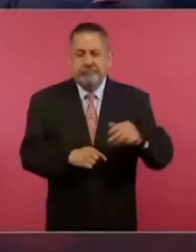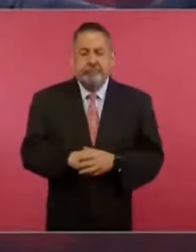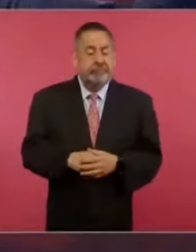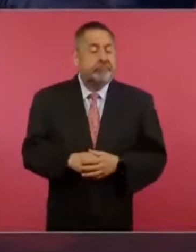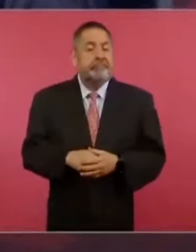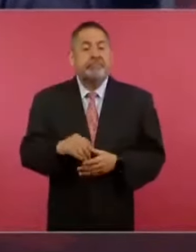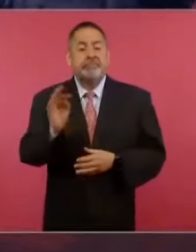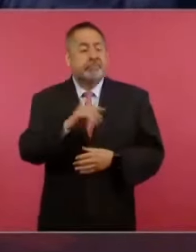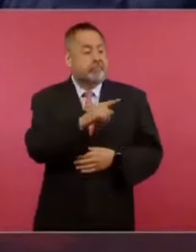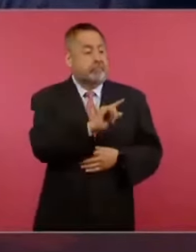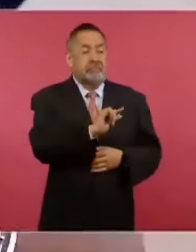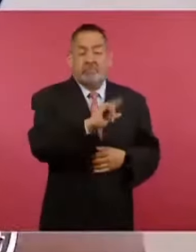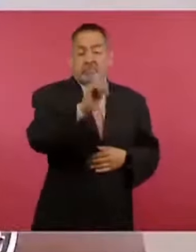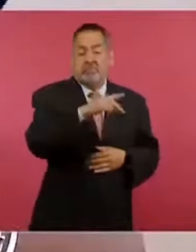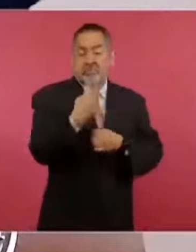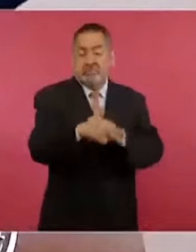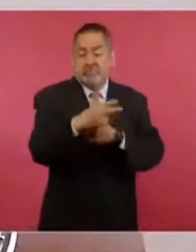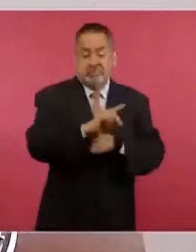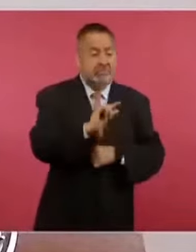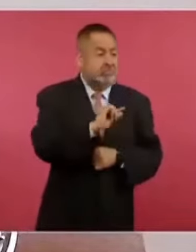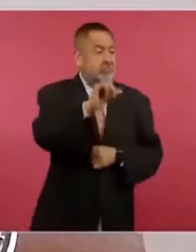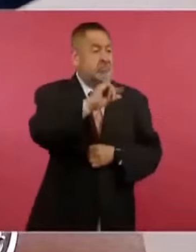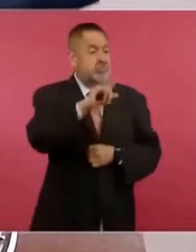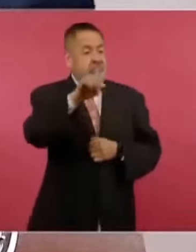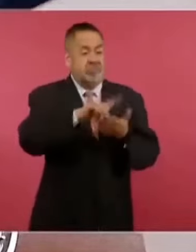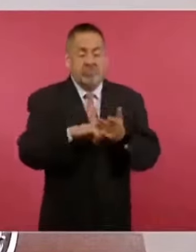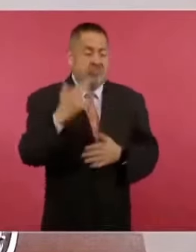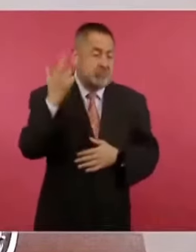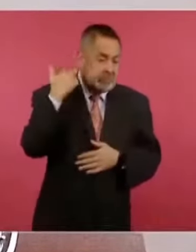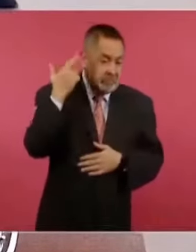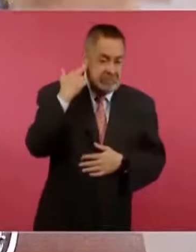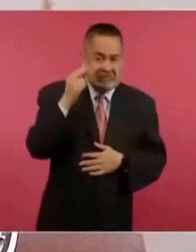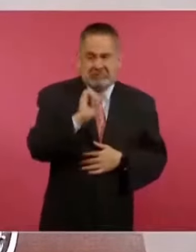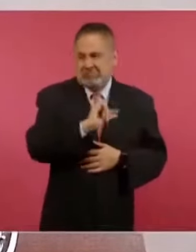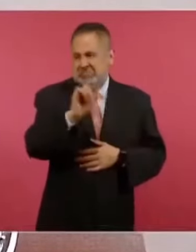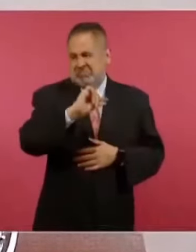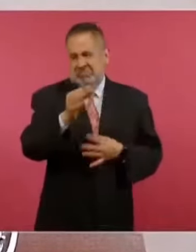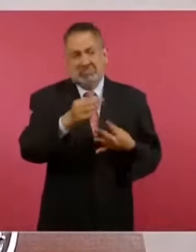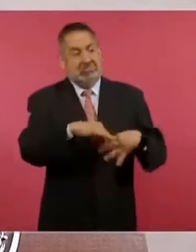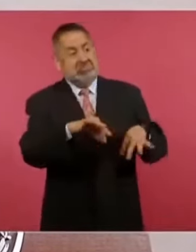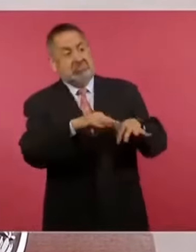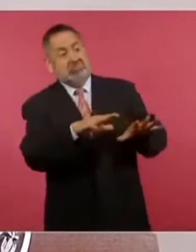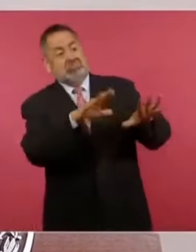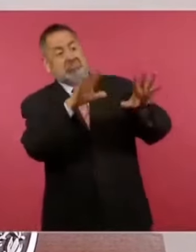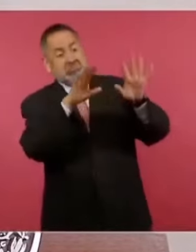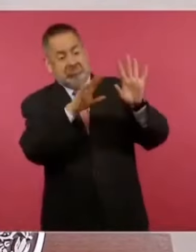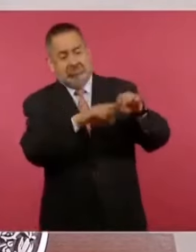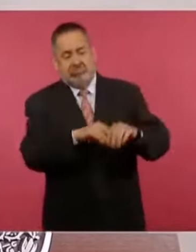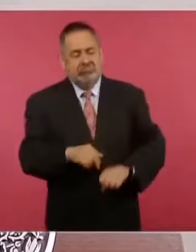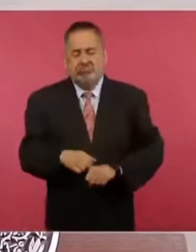televisoras y las cadenas de radio y los periódicos,